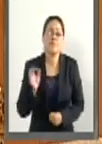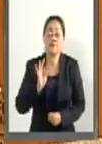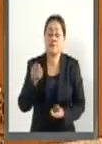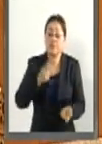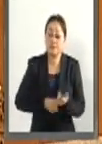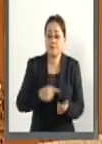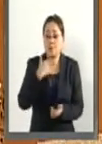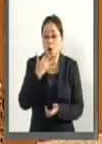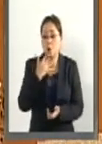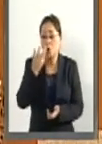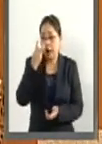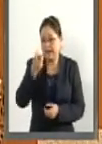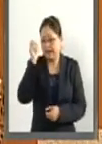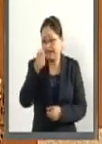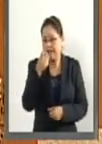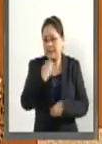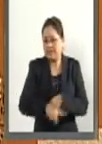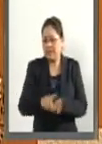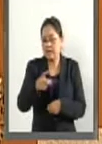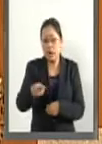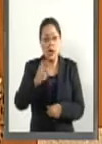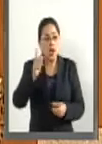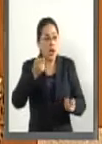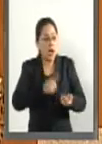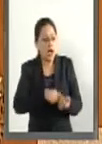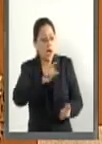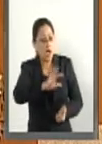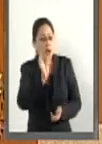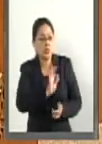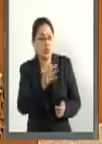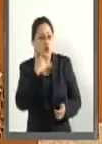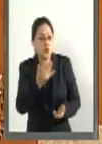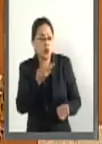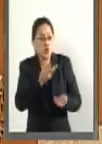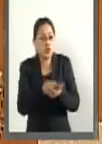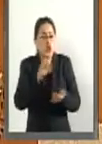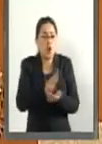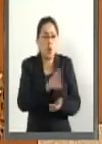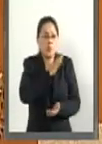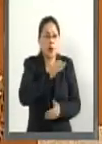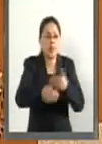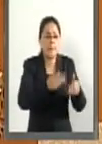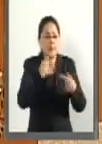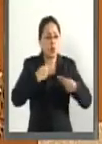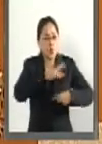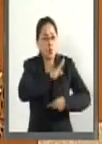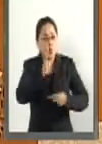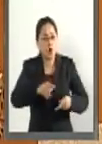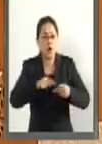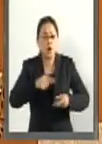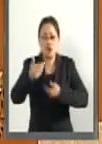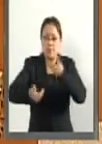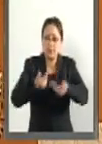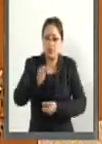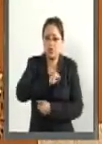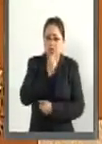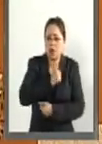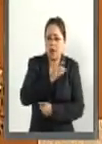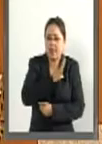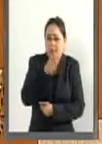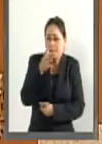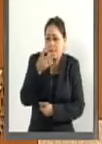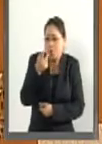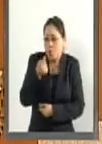ser considerado un delito, un acto de corrupción que puede costar vidas humanas o un servicio de salud de poca calidad,